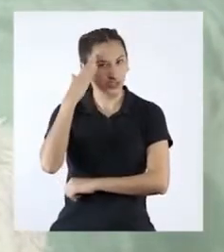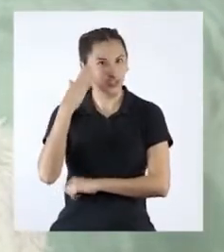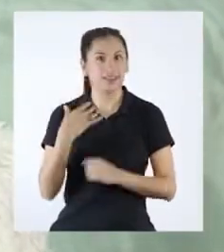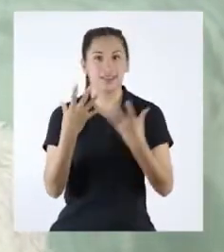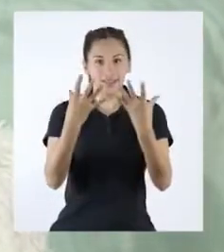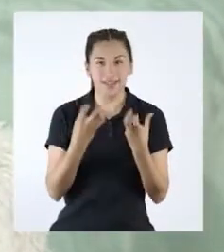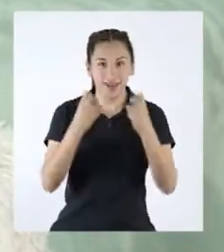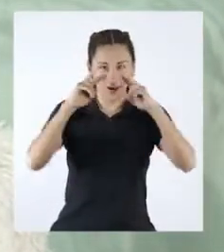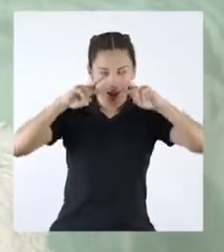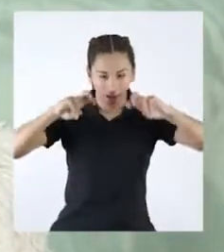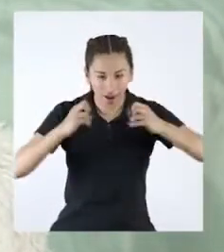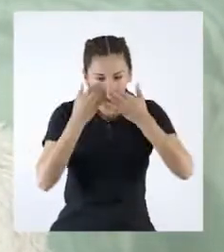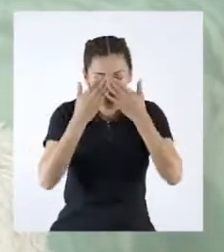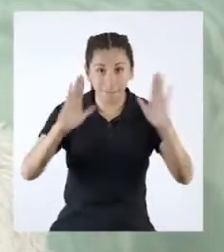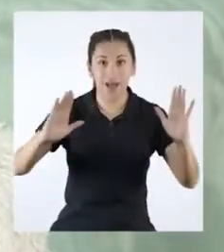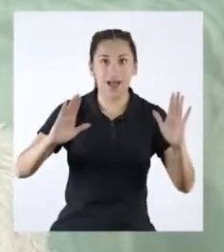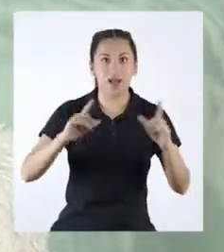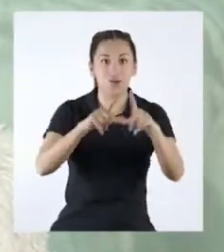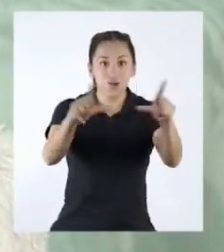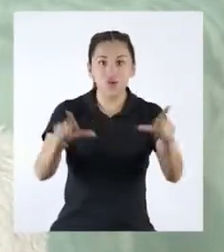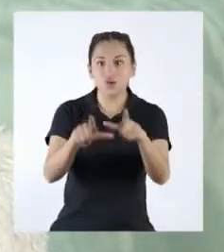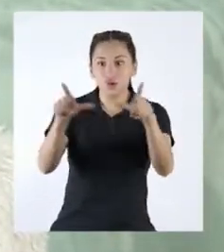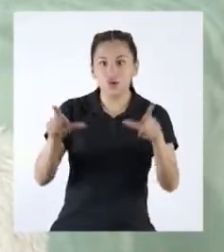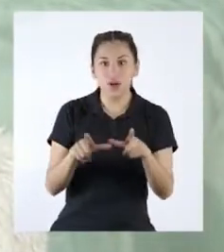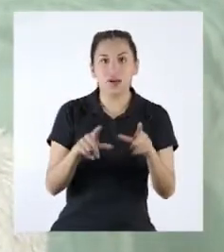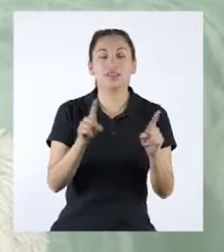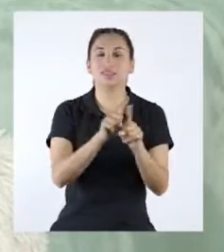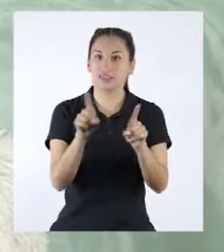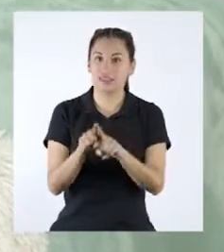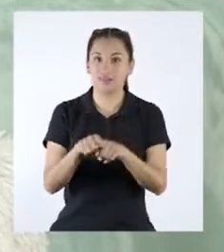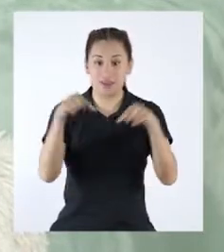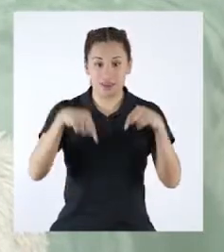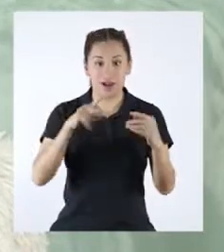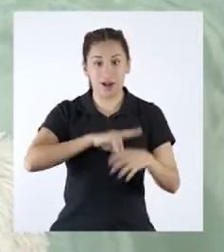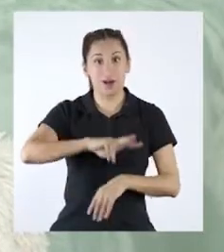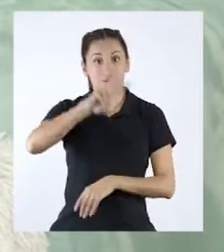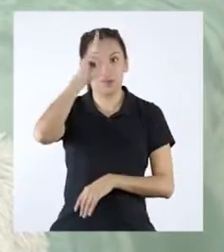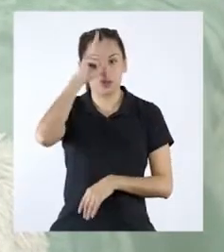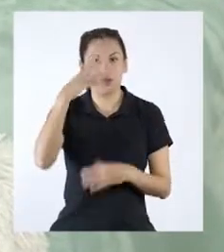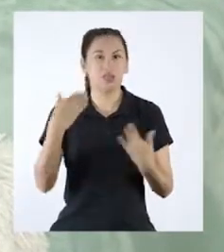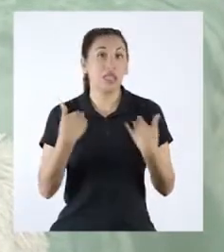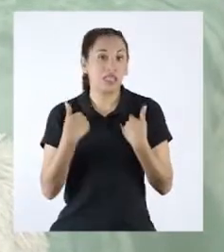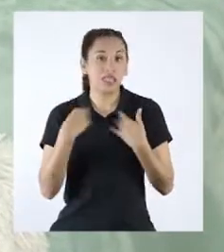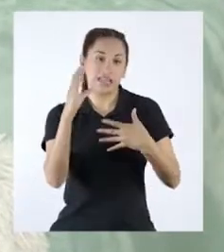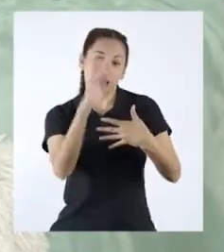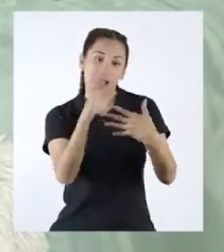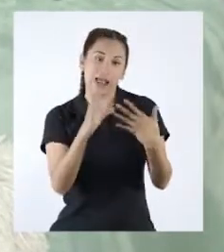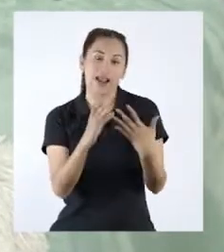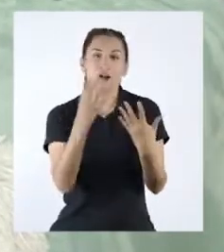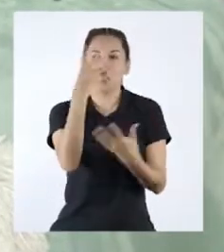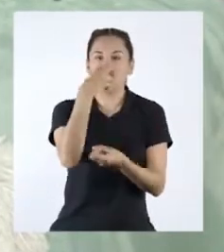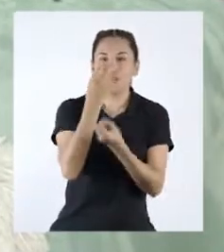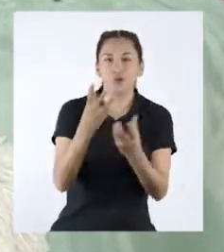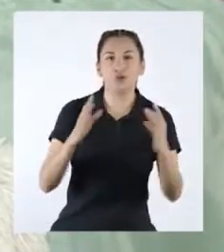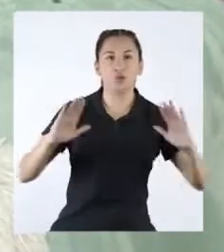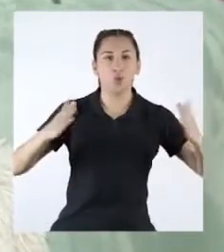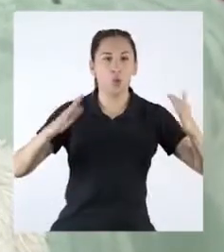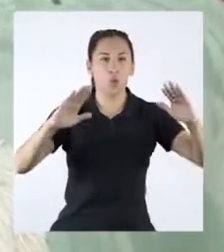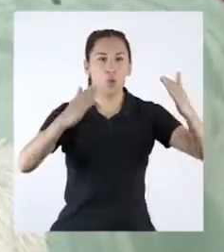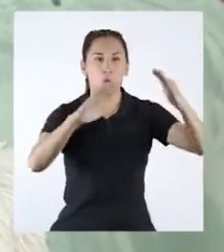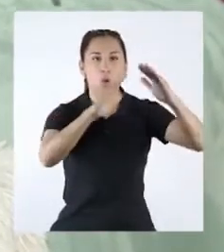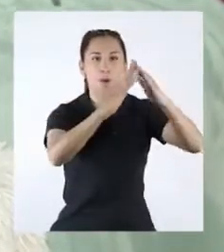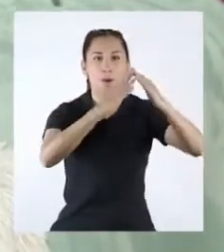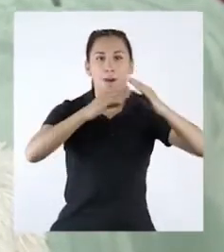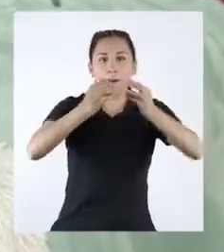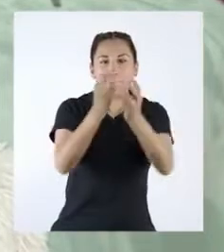Sé que me gustaría explorar más acerca de los espacios y las localidades en nuestro país que se caracterizan por sus paisajes